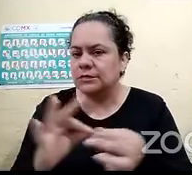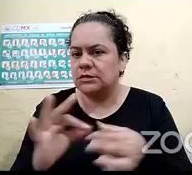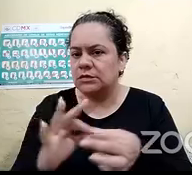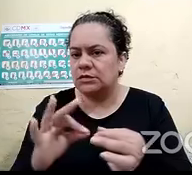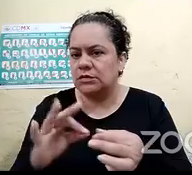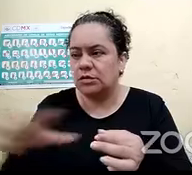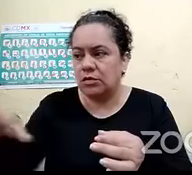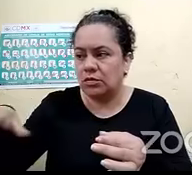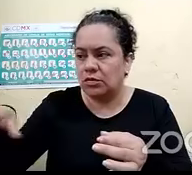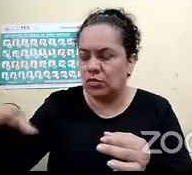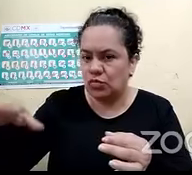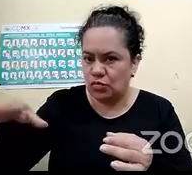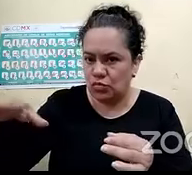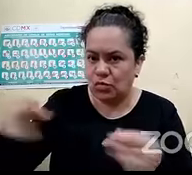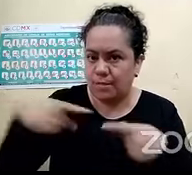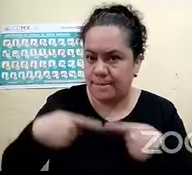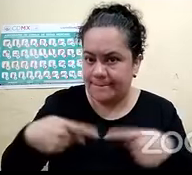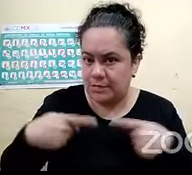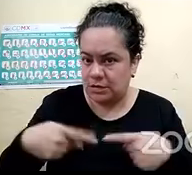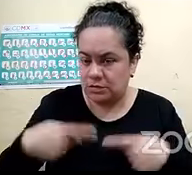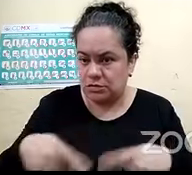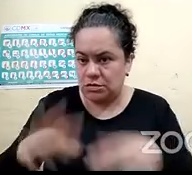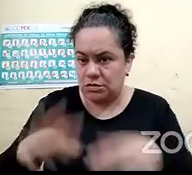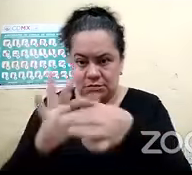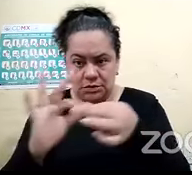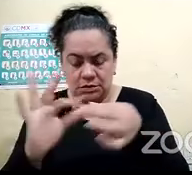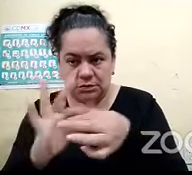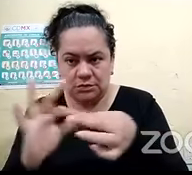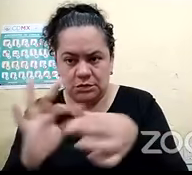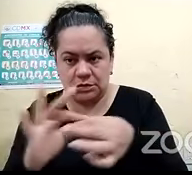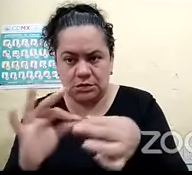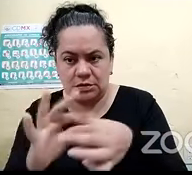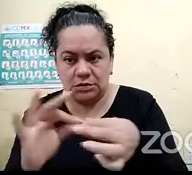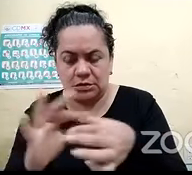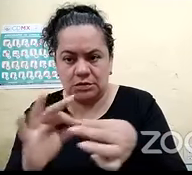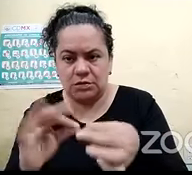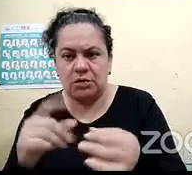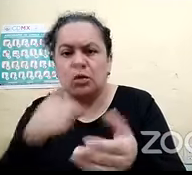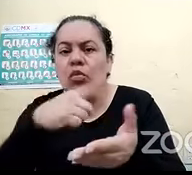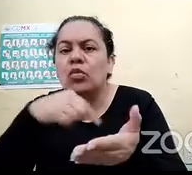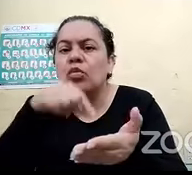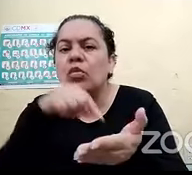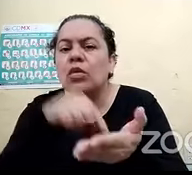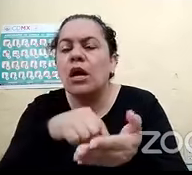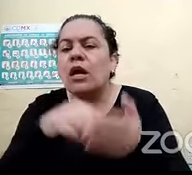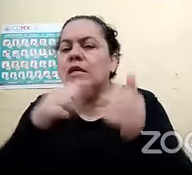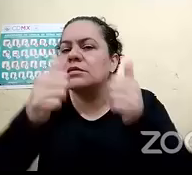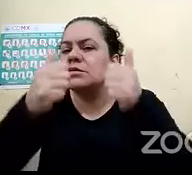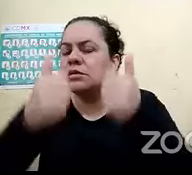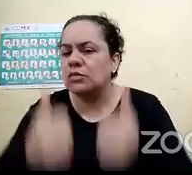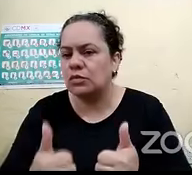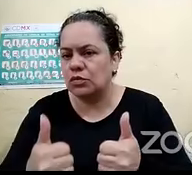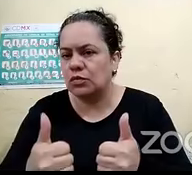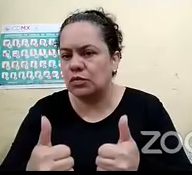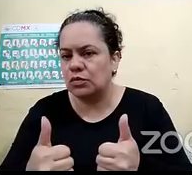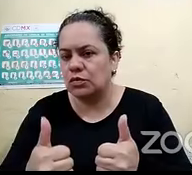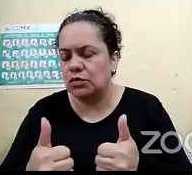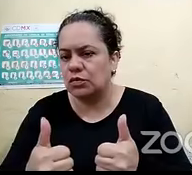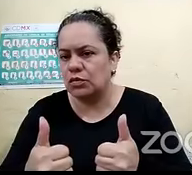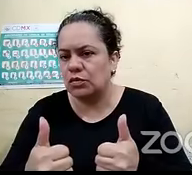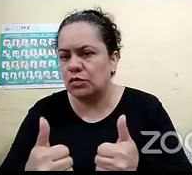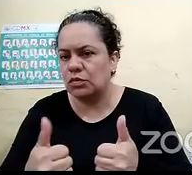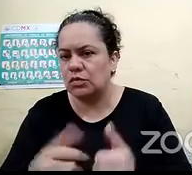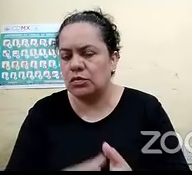en donde voy a estar y que me digan este me digan dónde está la puerta de emergencia me ayuden a conocer el lugar